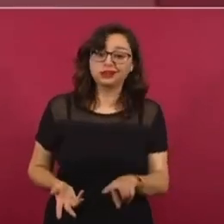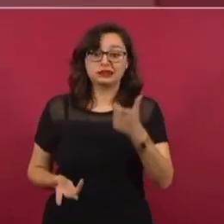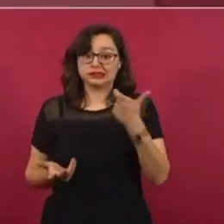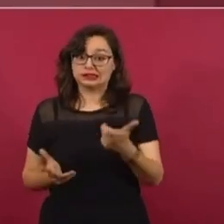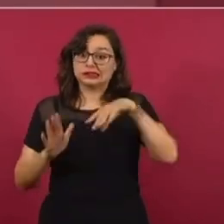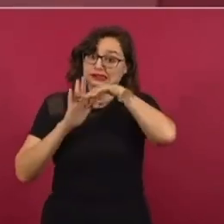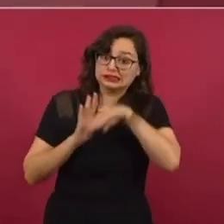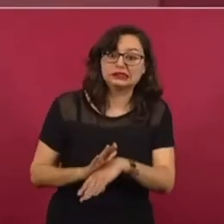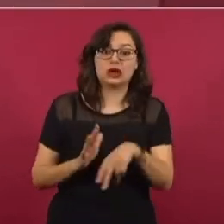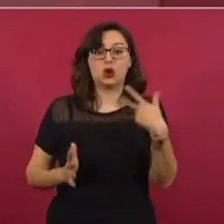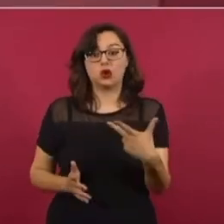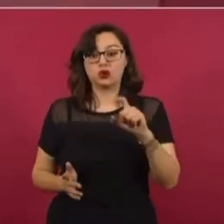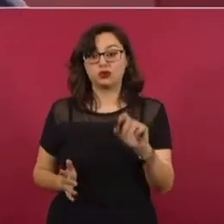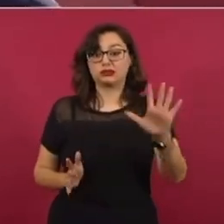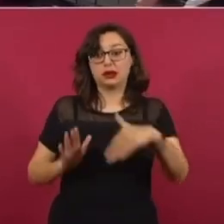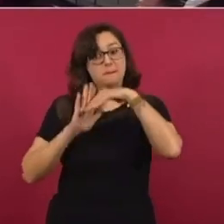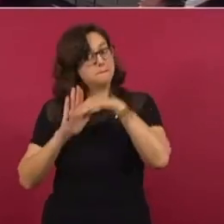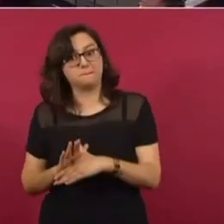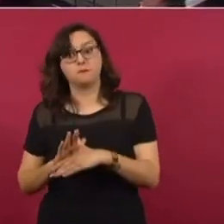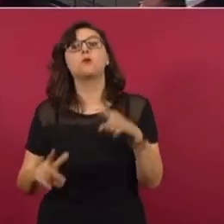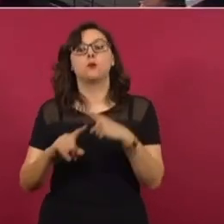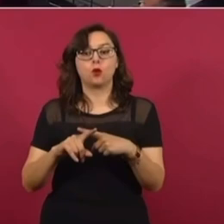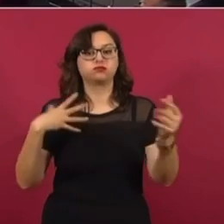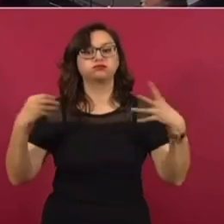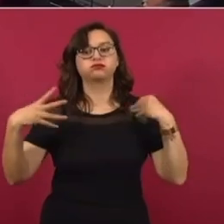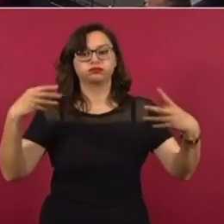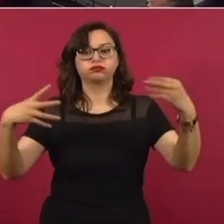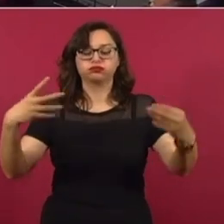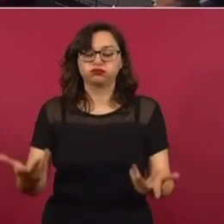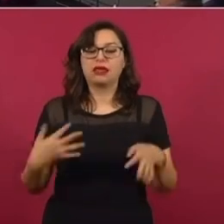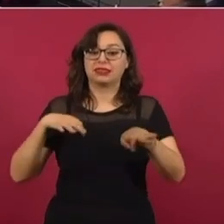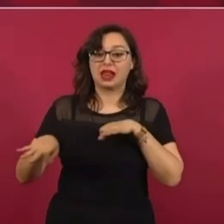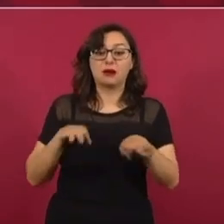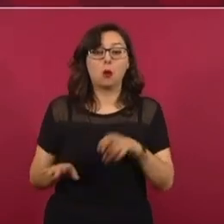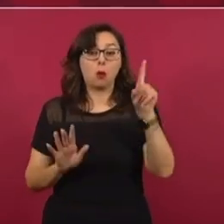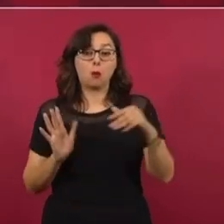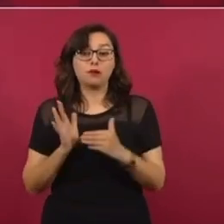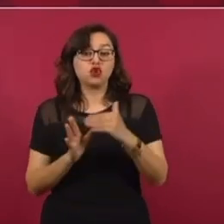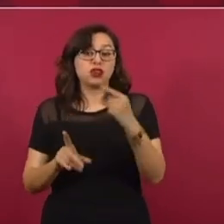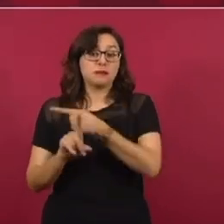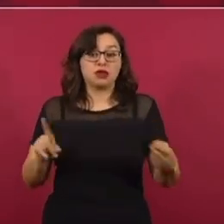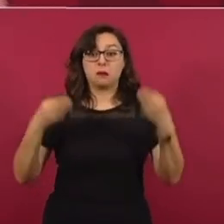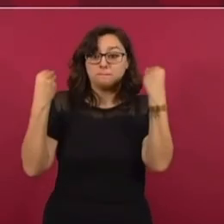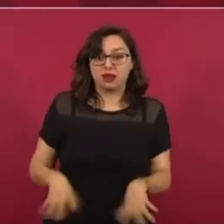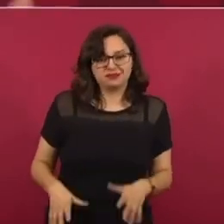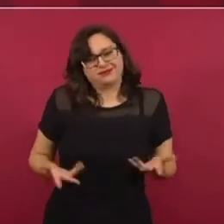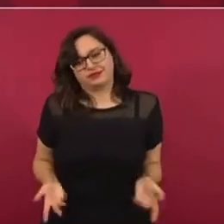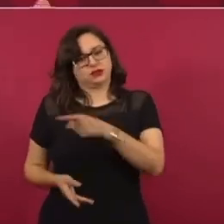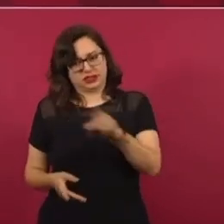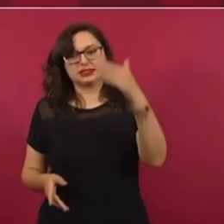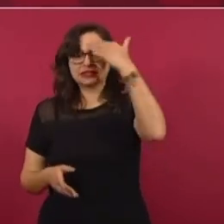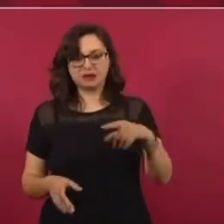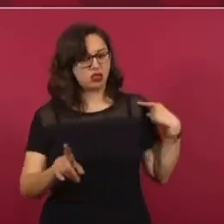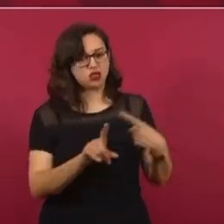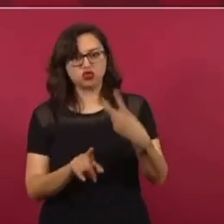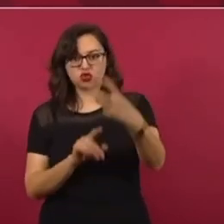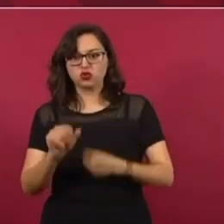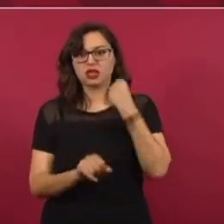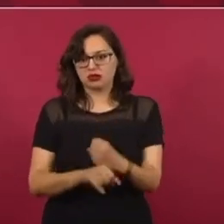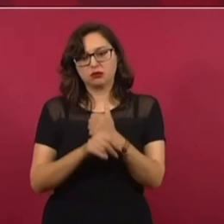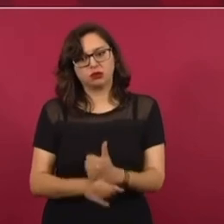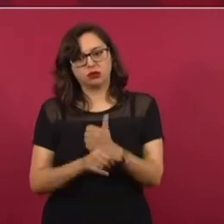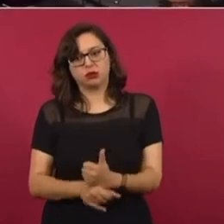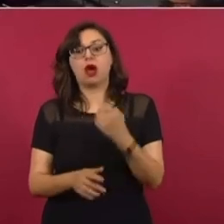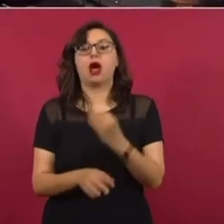lo saben ustedes, 8.5. Se nos cayeron más de un millón, casi un millón y medio de empleos. Bueno, ya conocen ustedes lo sucedió. Ya estamos en recuperación,